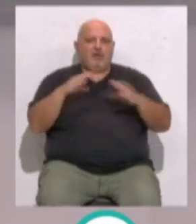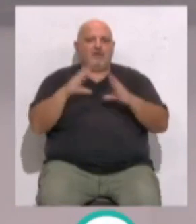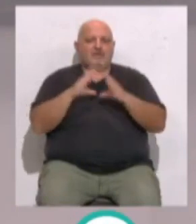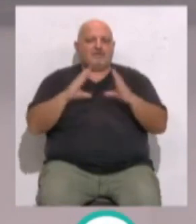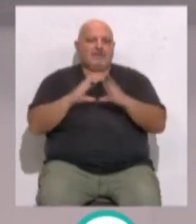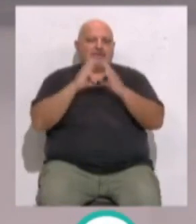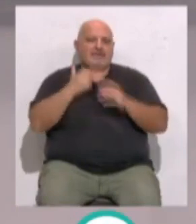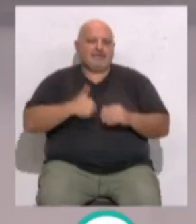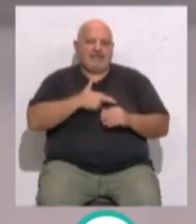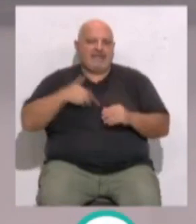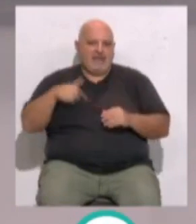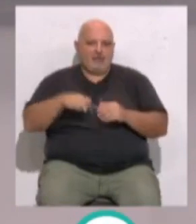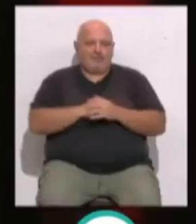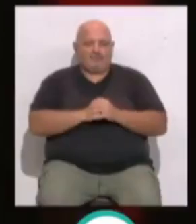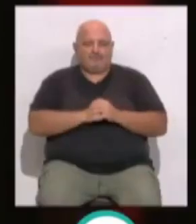Iglesia de Santiago.